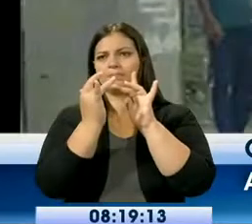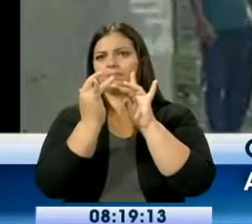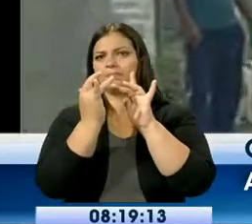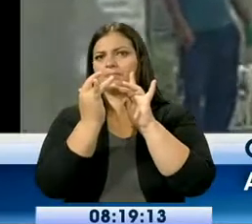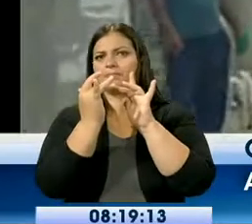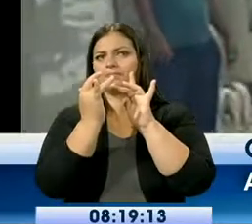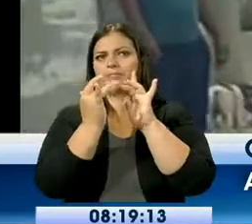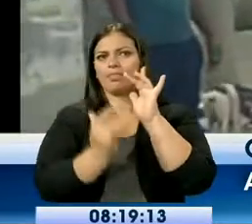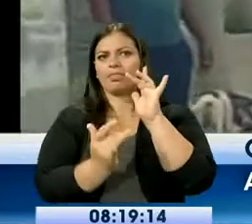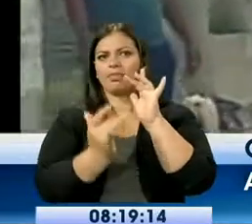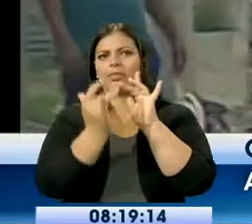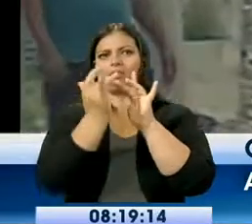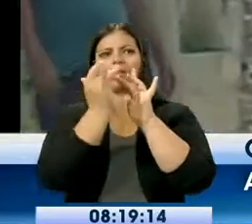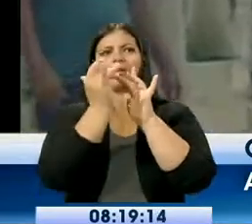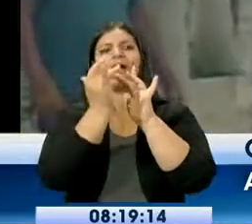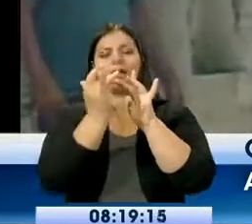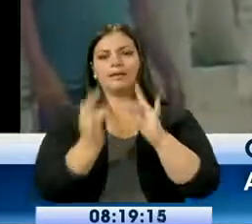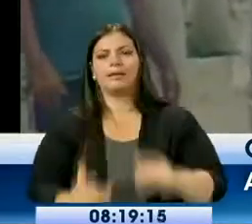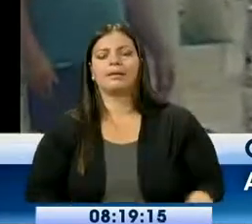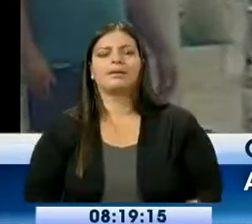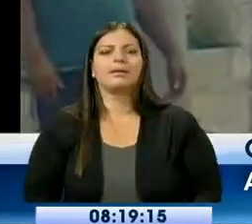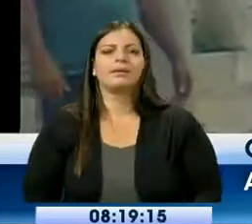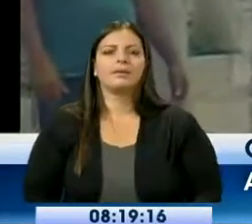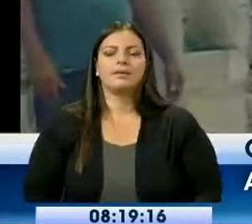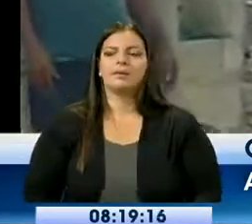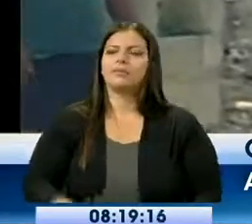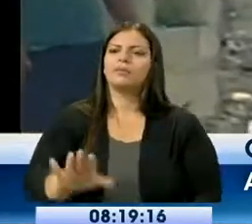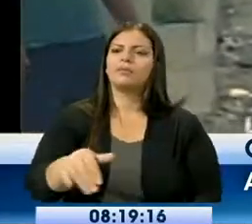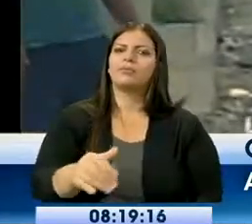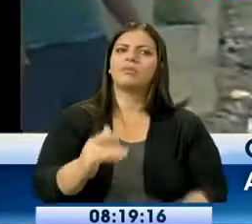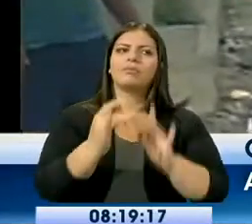Avanza hasta este sector. Ellos tienen que salir con baldes a abastecerse.